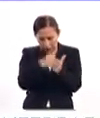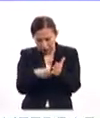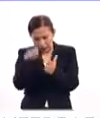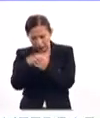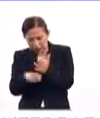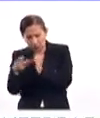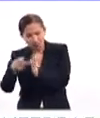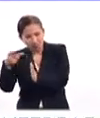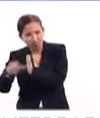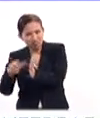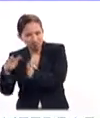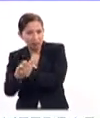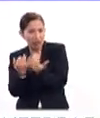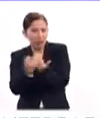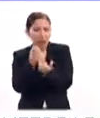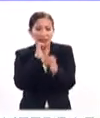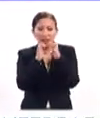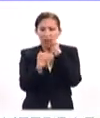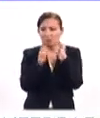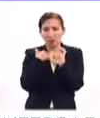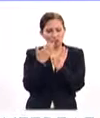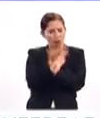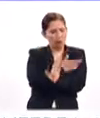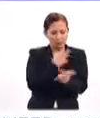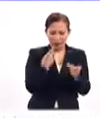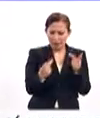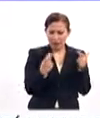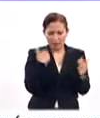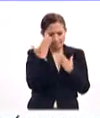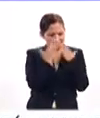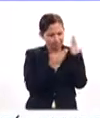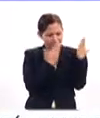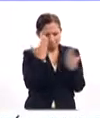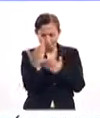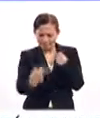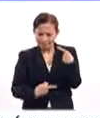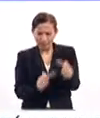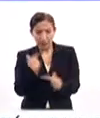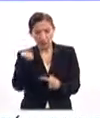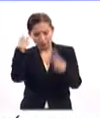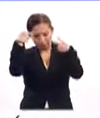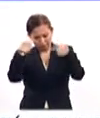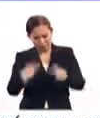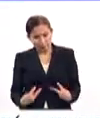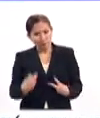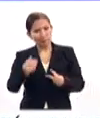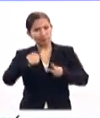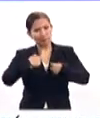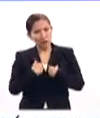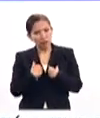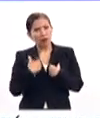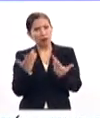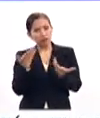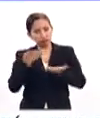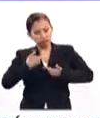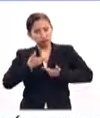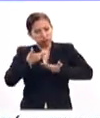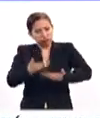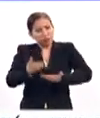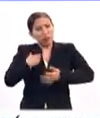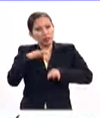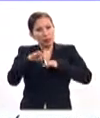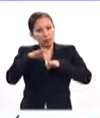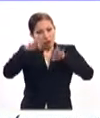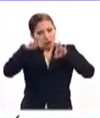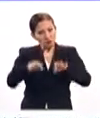revisiones, igual la entrevista yo ya venía preparado, había estudiado. Entonces creo que notaran que lo que se le estaba entregando era un